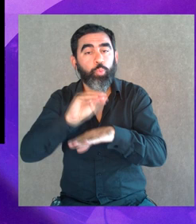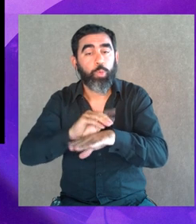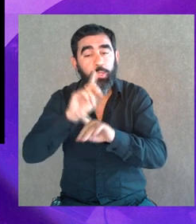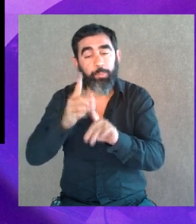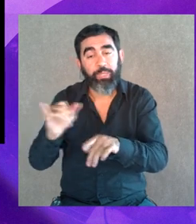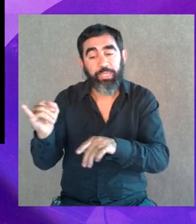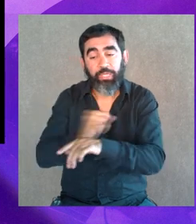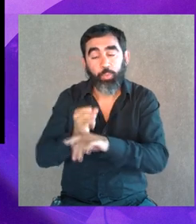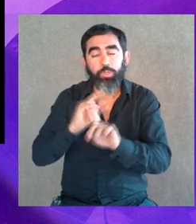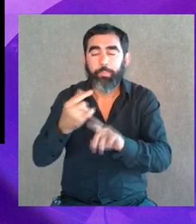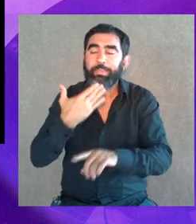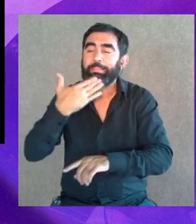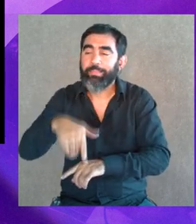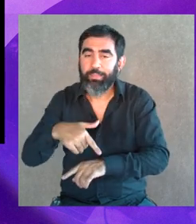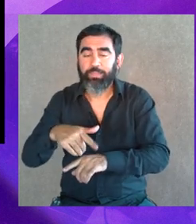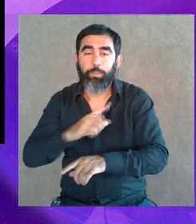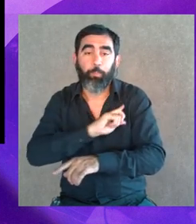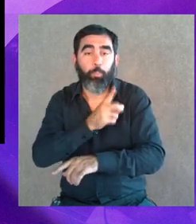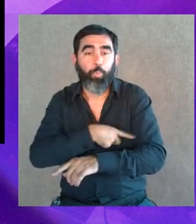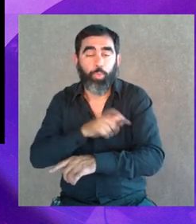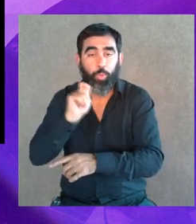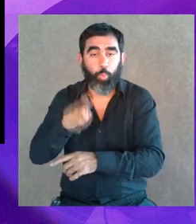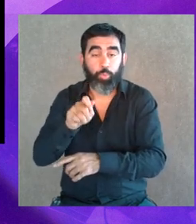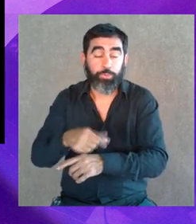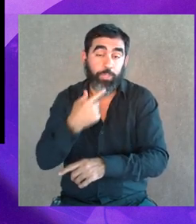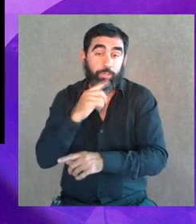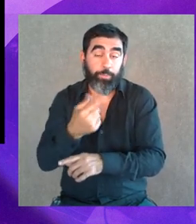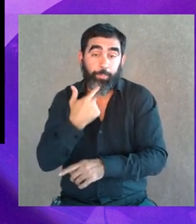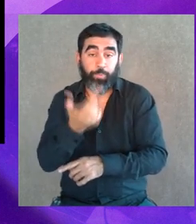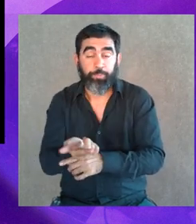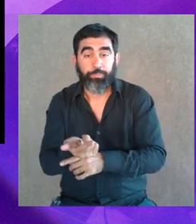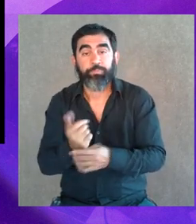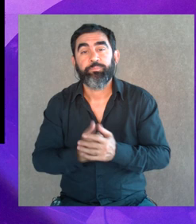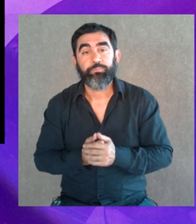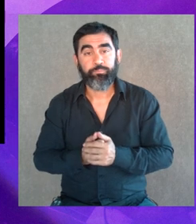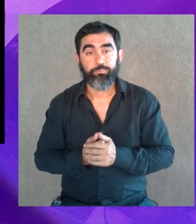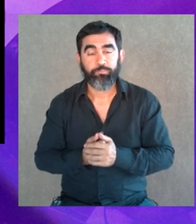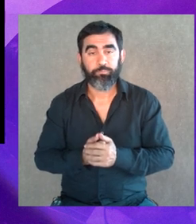también desde las instituciones que entiendan el poder judicial, que entienda que